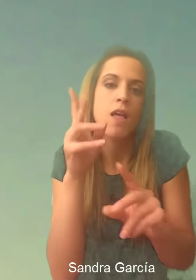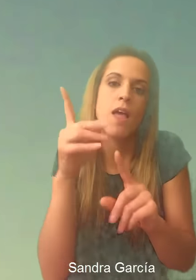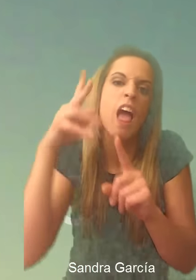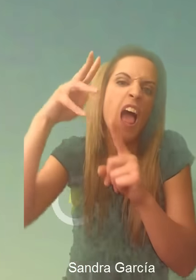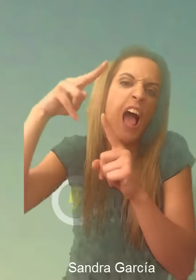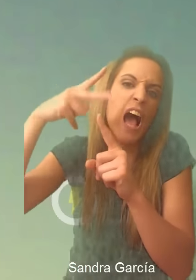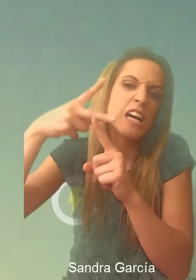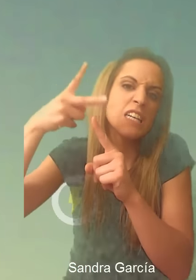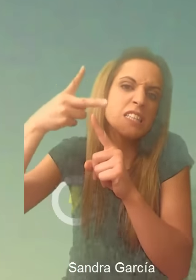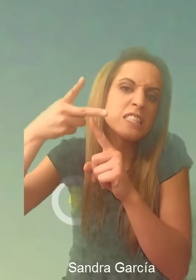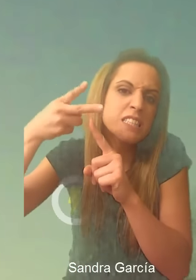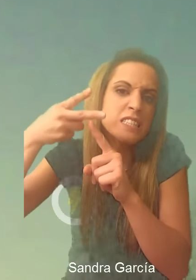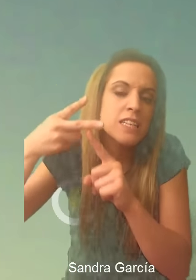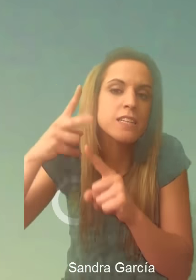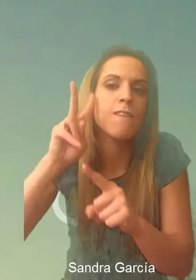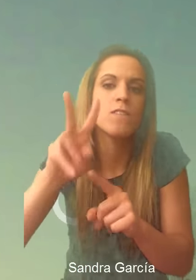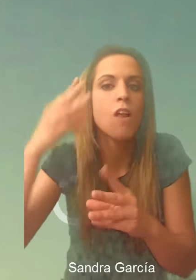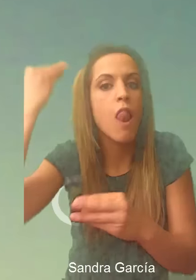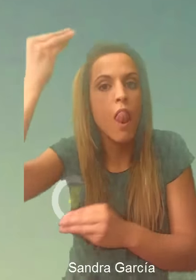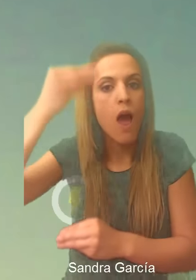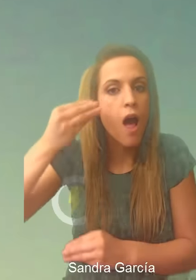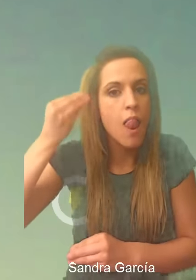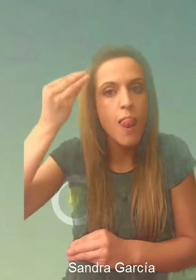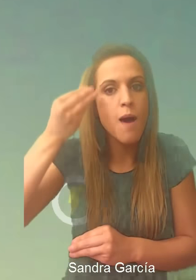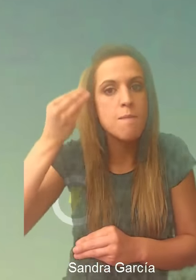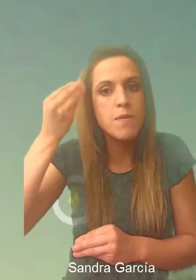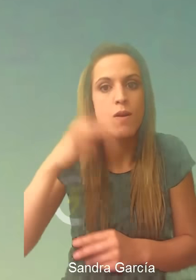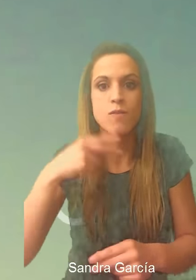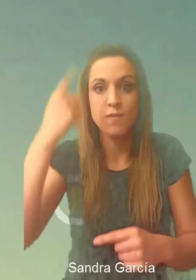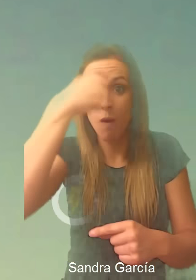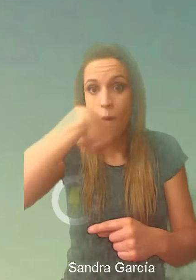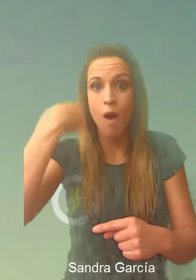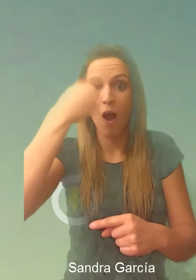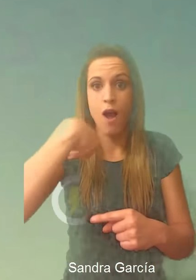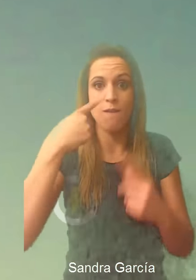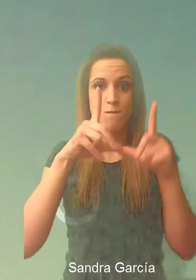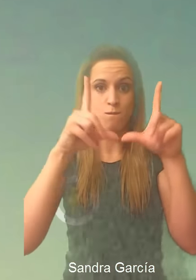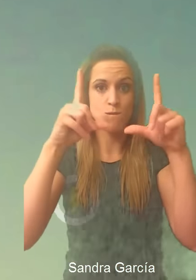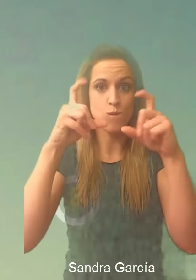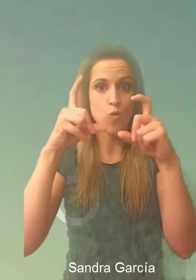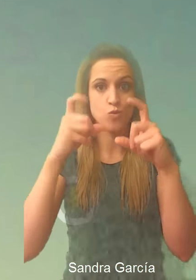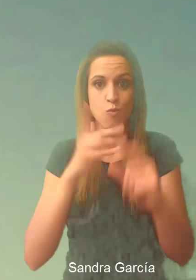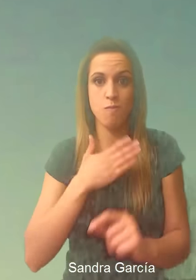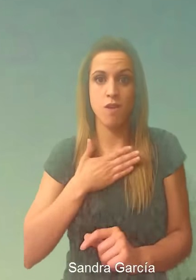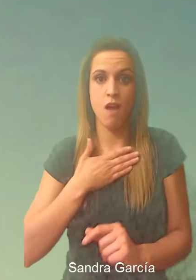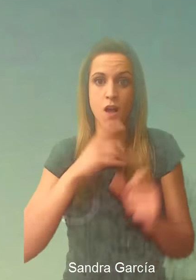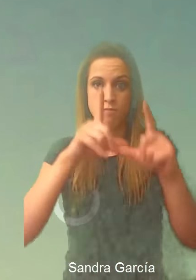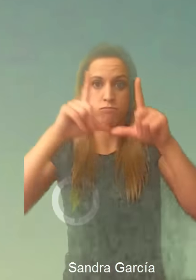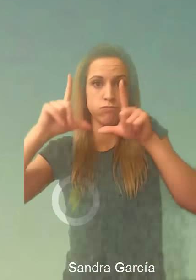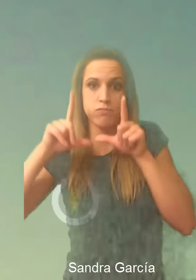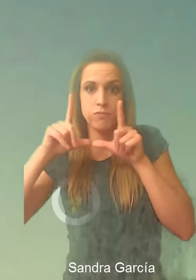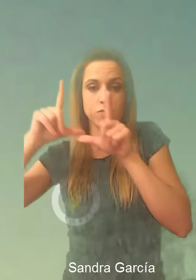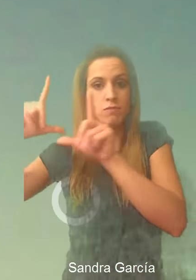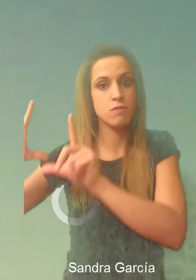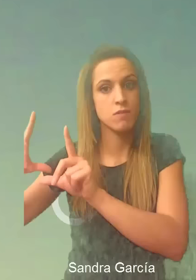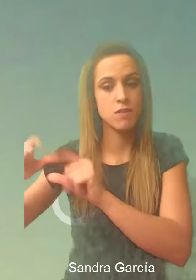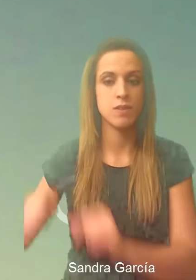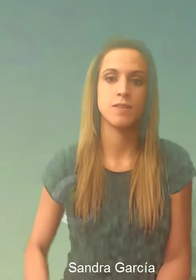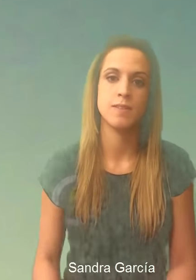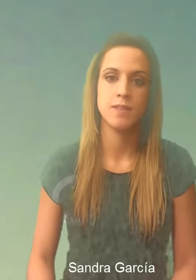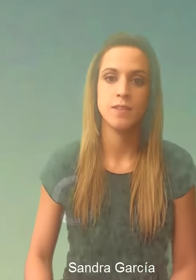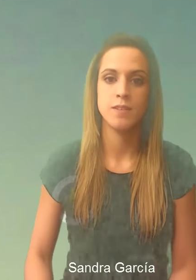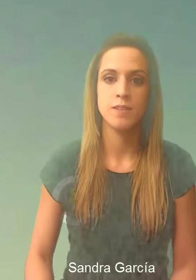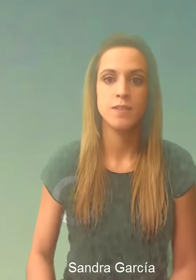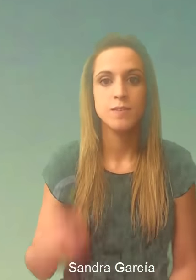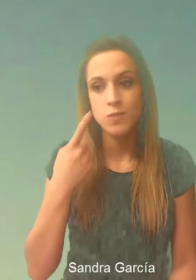llena, la alhambra, se ve chiquitito, no se aprecia mucho, pero sale ahí, salgo el primero, pone antenista y salgo yo ahí. Fijaros en la flecha roja.